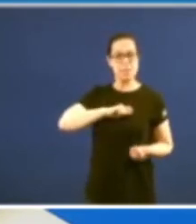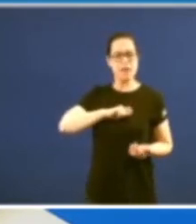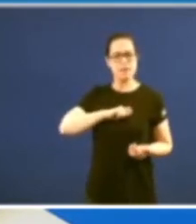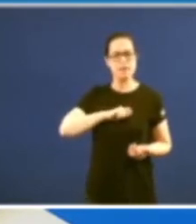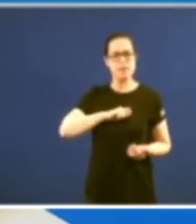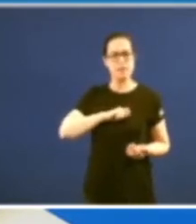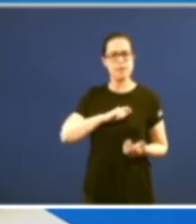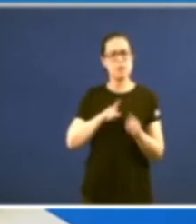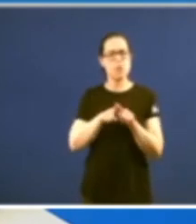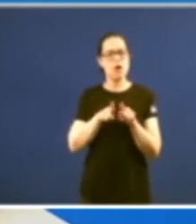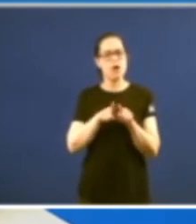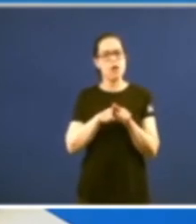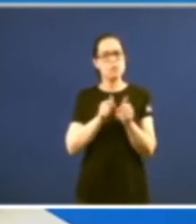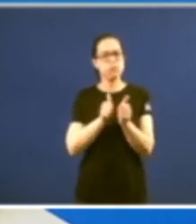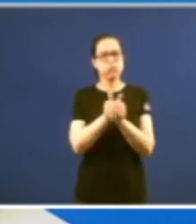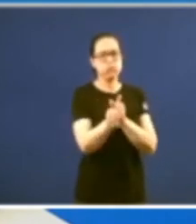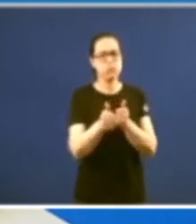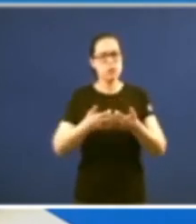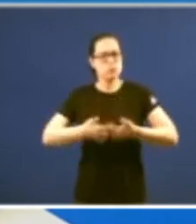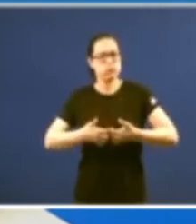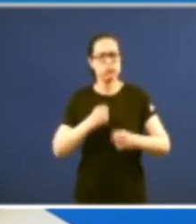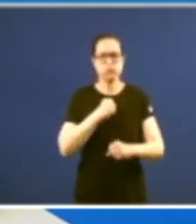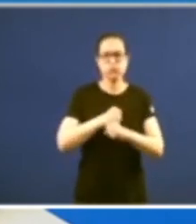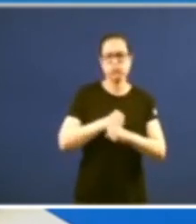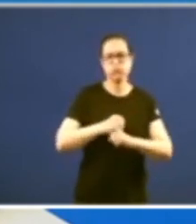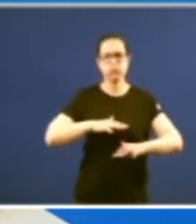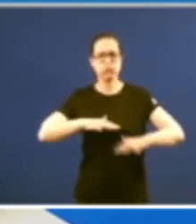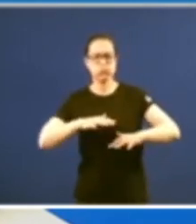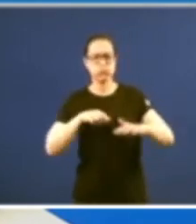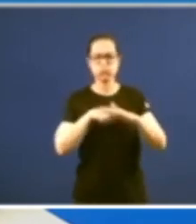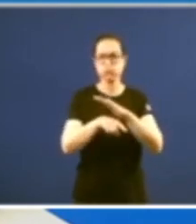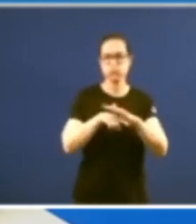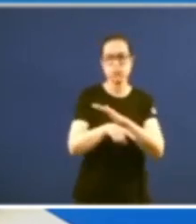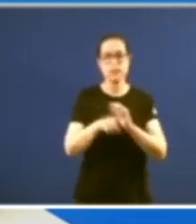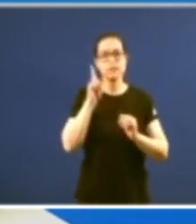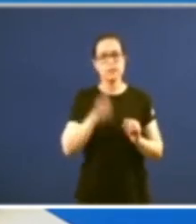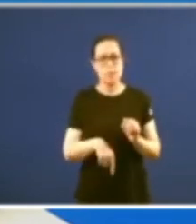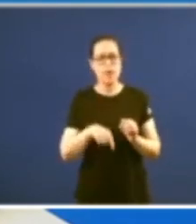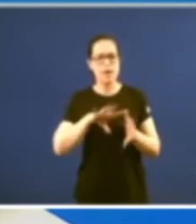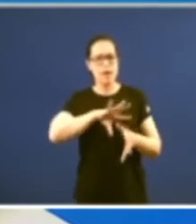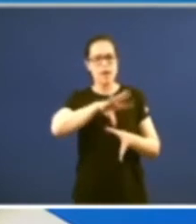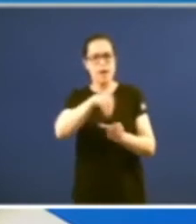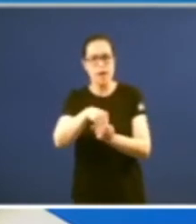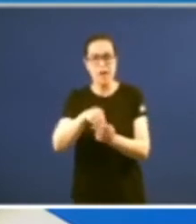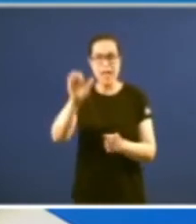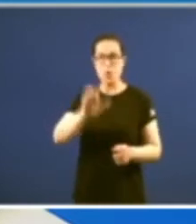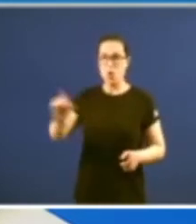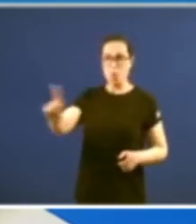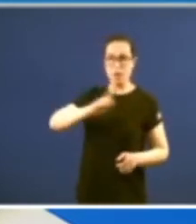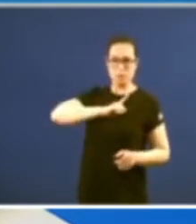de emprego e asentes na loita contra a sangría demográfica como recoñece a Unión Europea